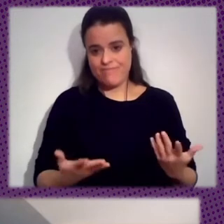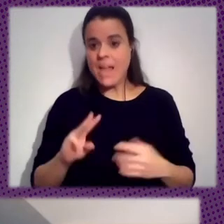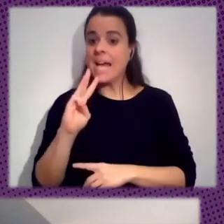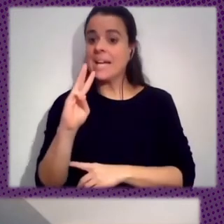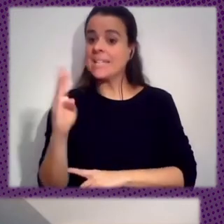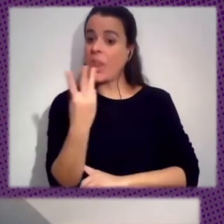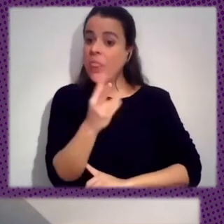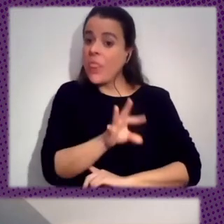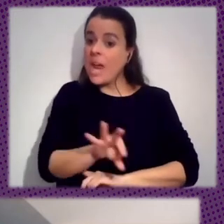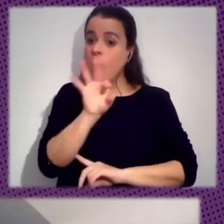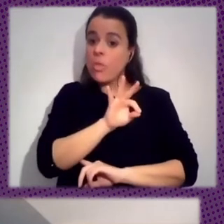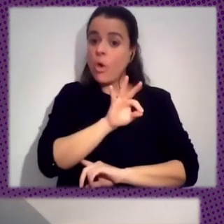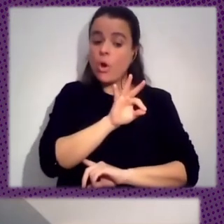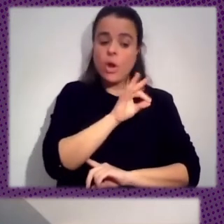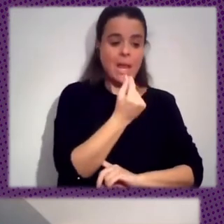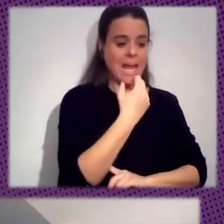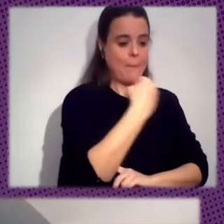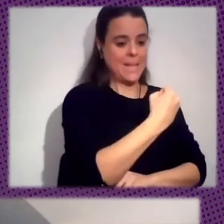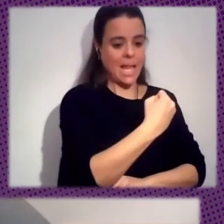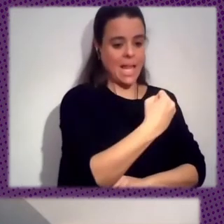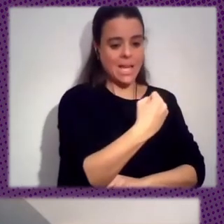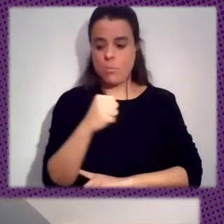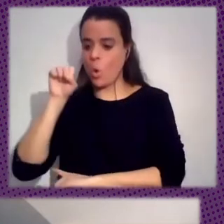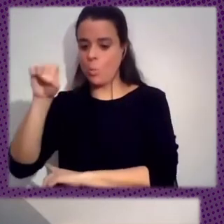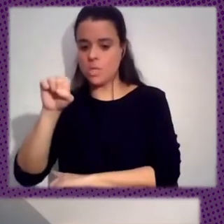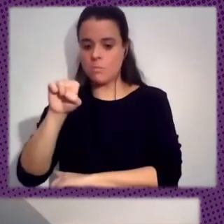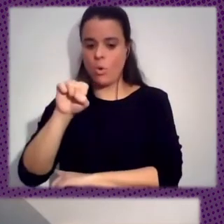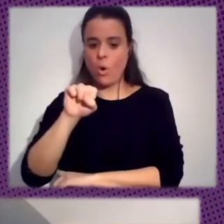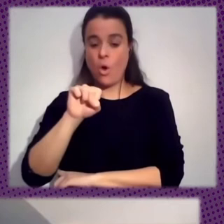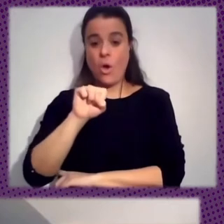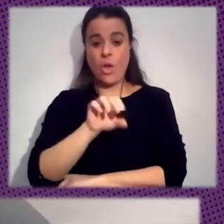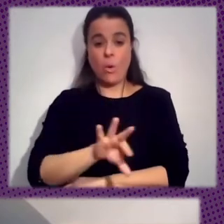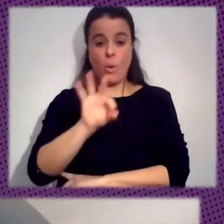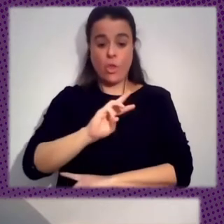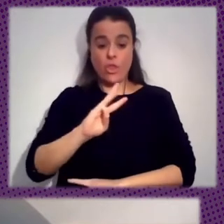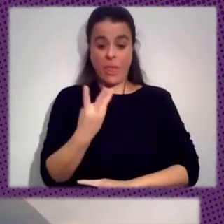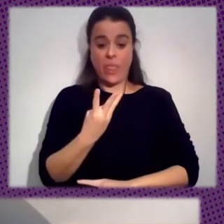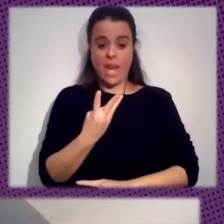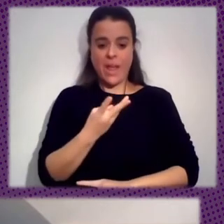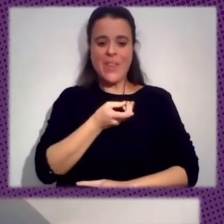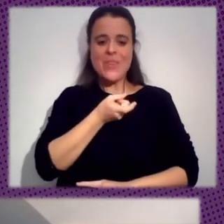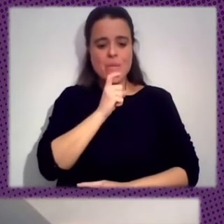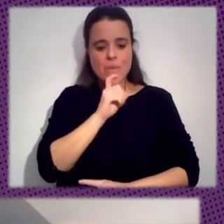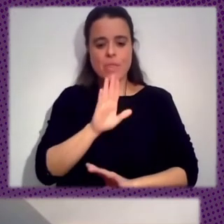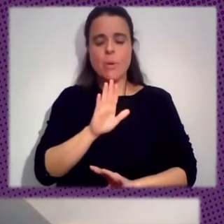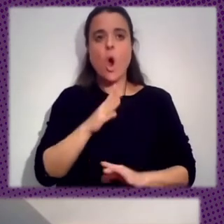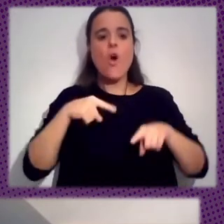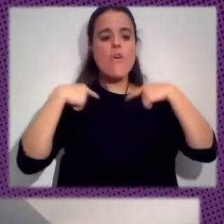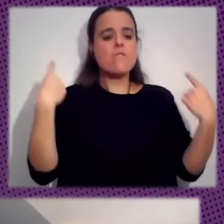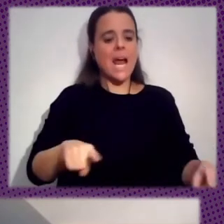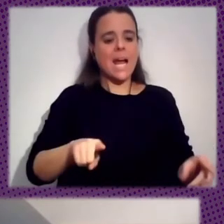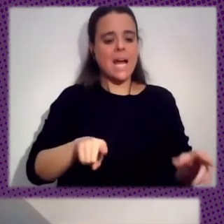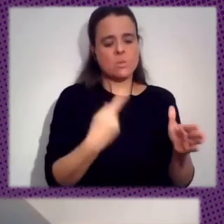Capitalismo Y El Comunismo? Pues Está Difícil ¿Verdad? Yo Creo Que No Es Un Fracaso Yo Creo Que Todavía Podemos Aprender De